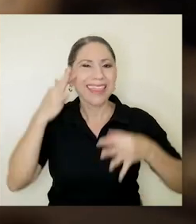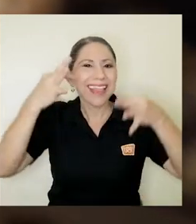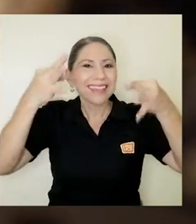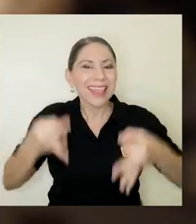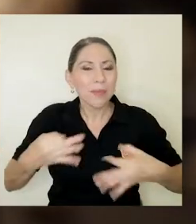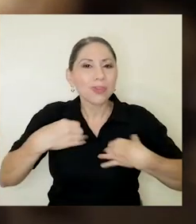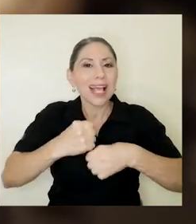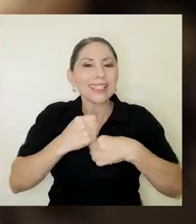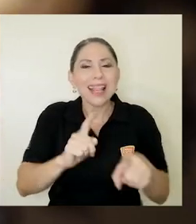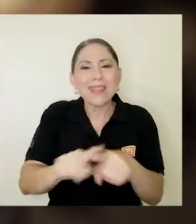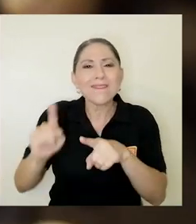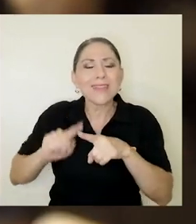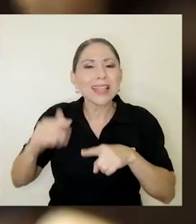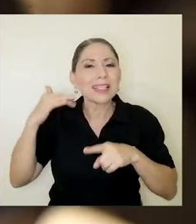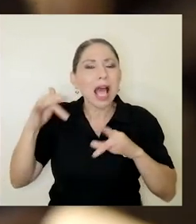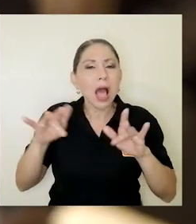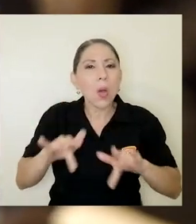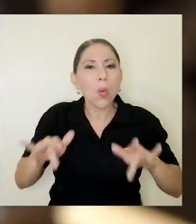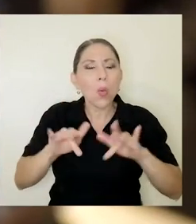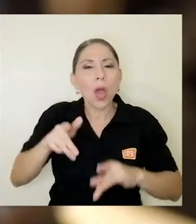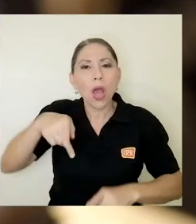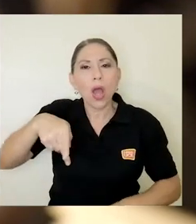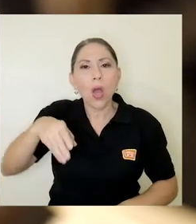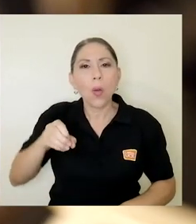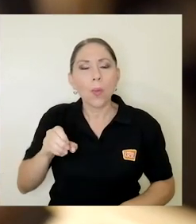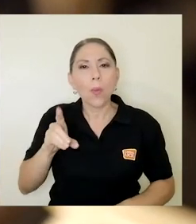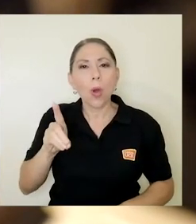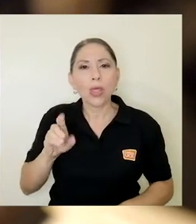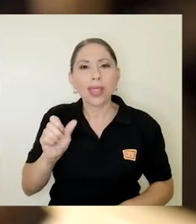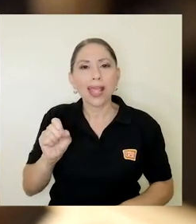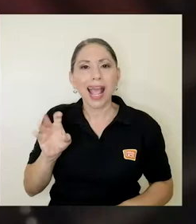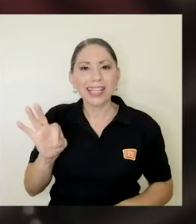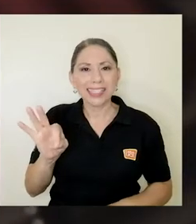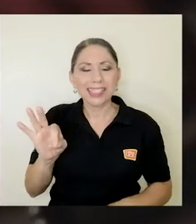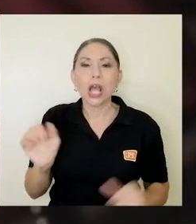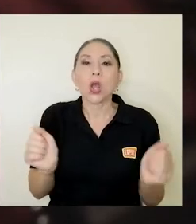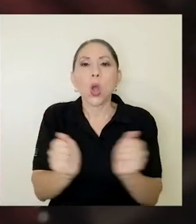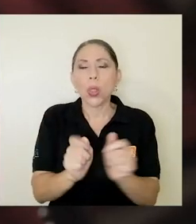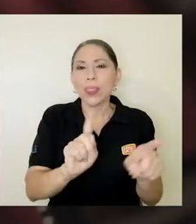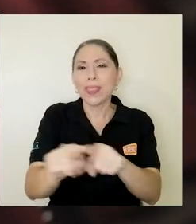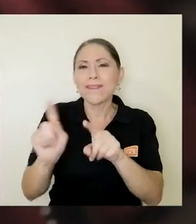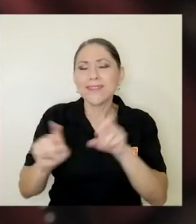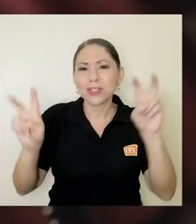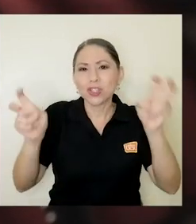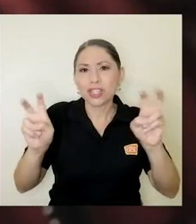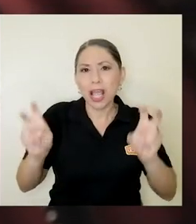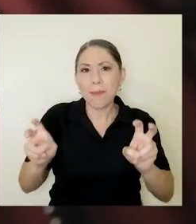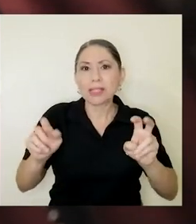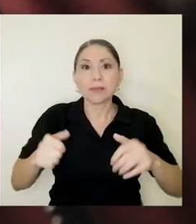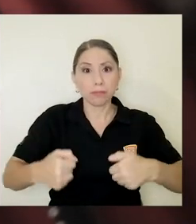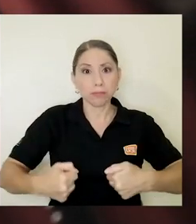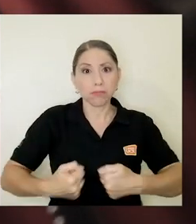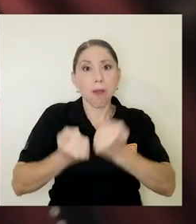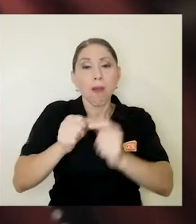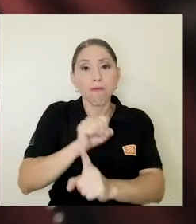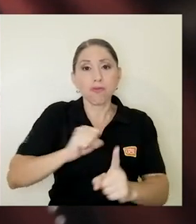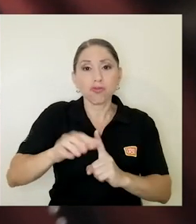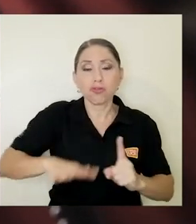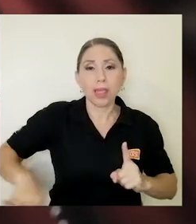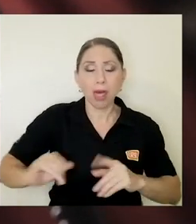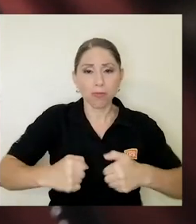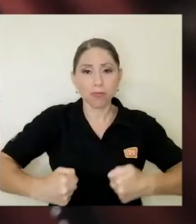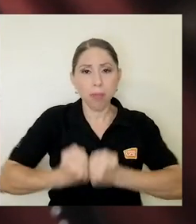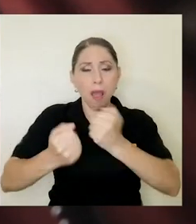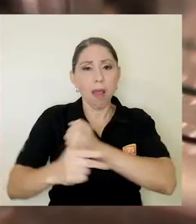hacer una serie de podcasts que aborden diversos temas que implican un reto para nuestra sociedad, para